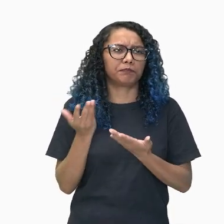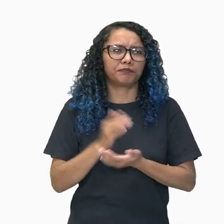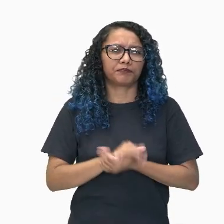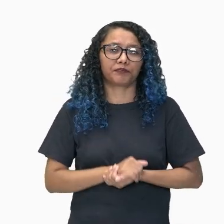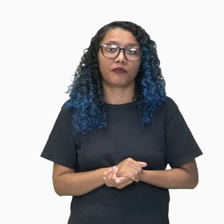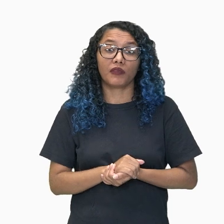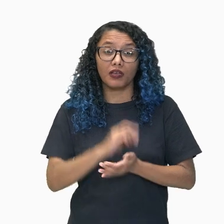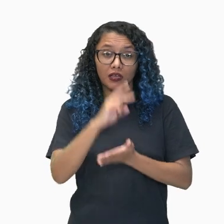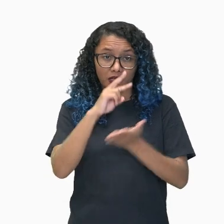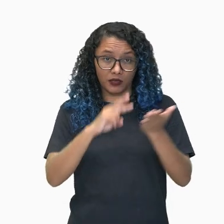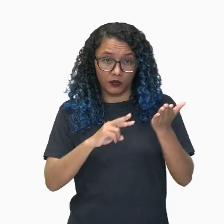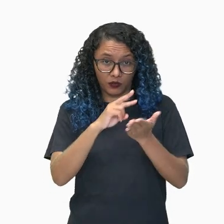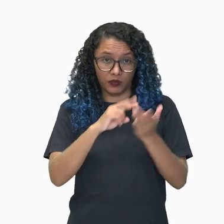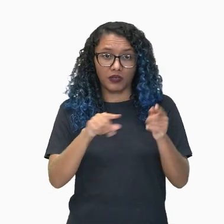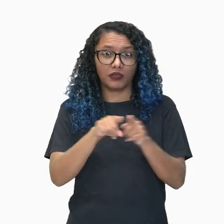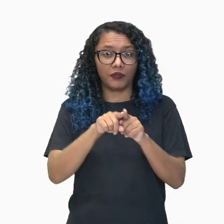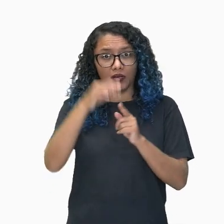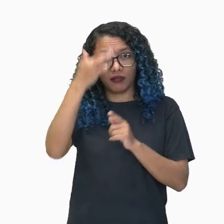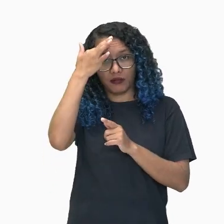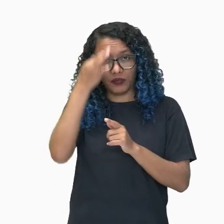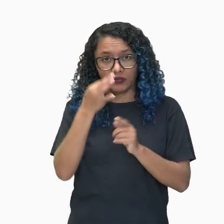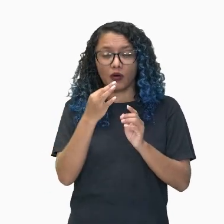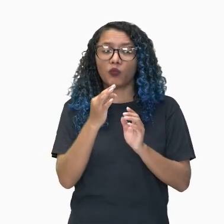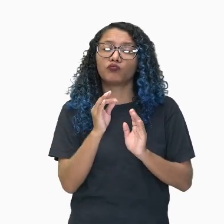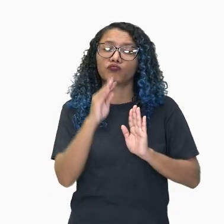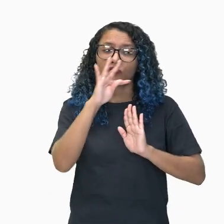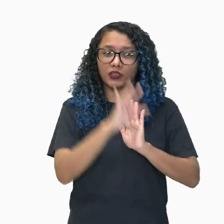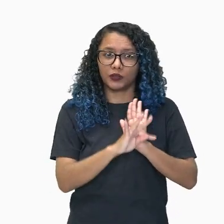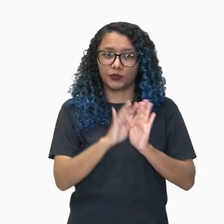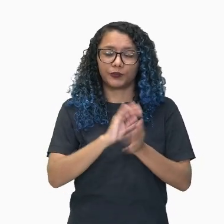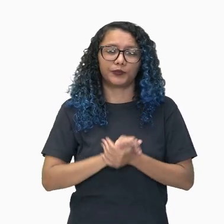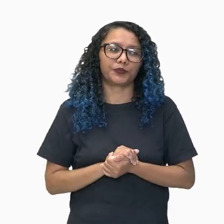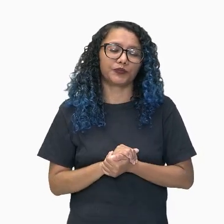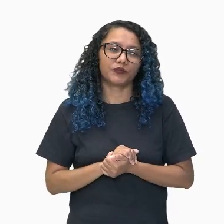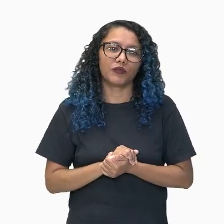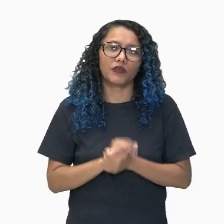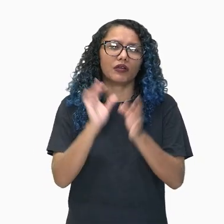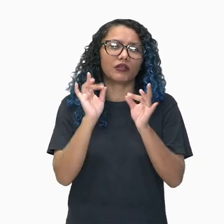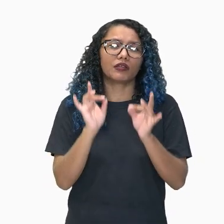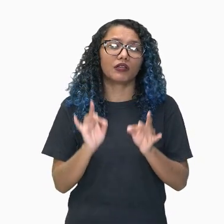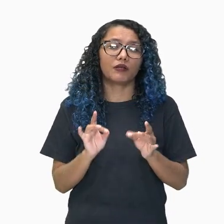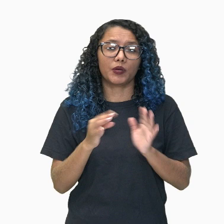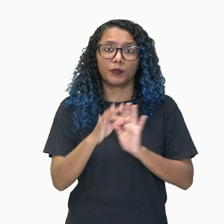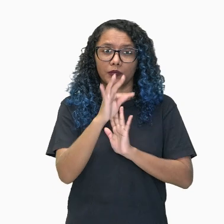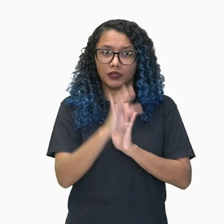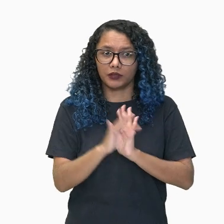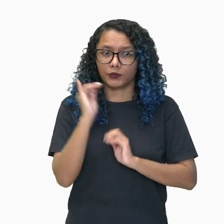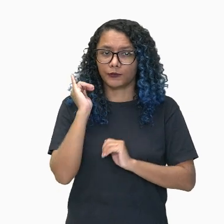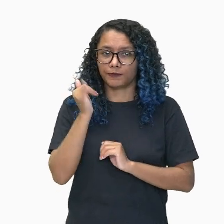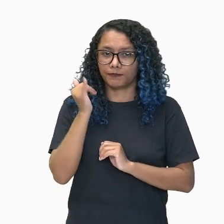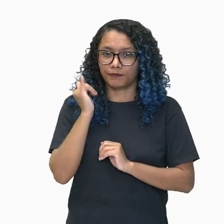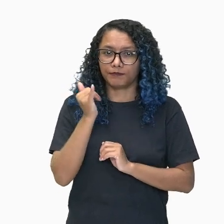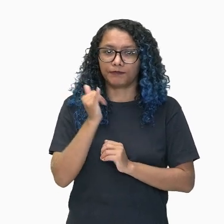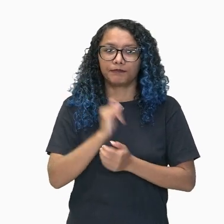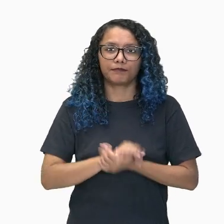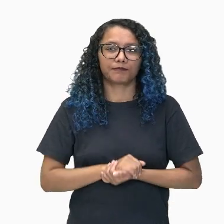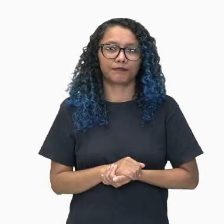lectura e interpretación de texto. Detalhamento, texto